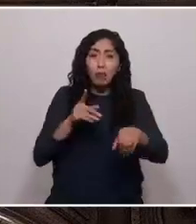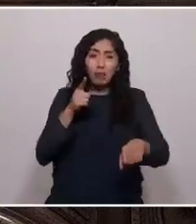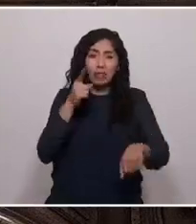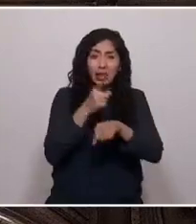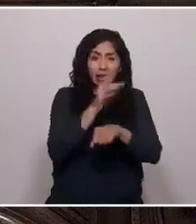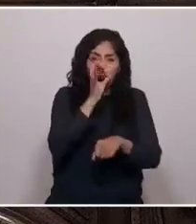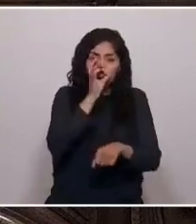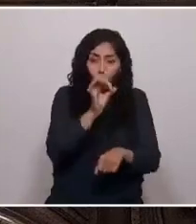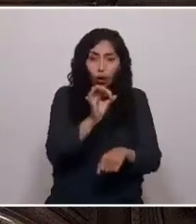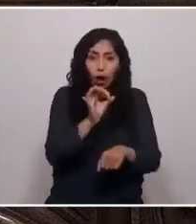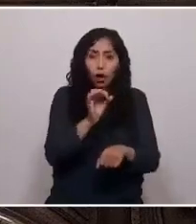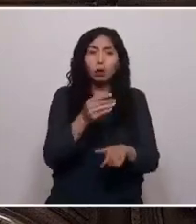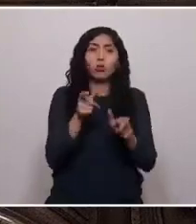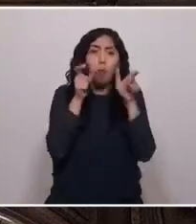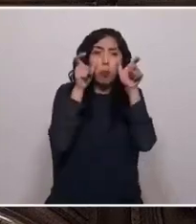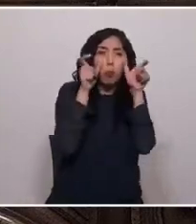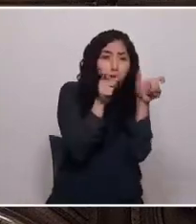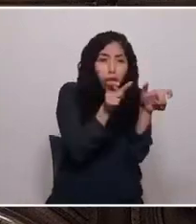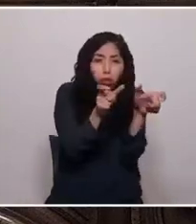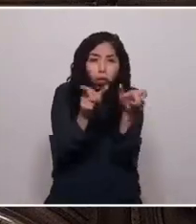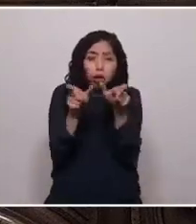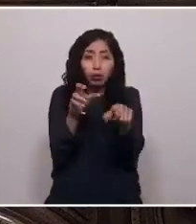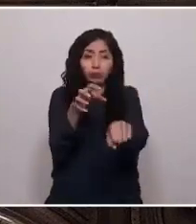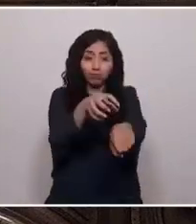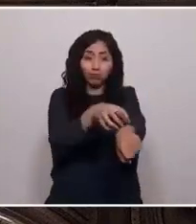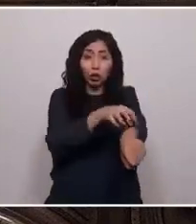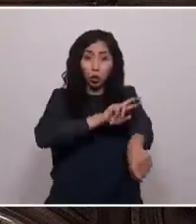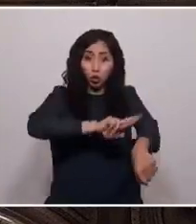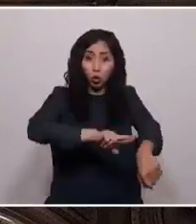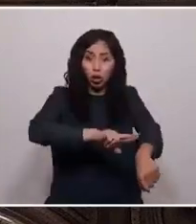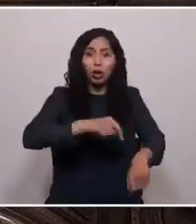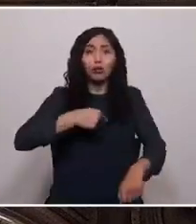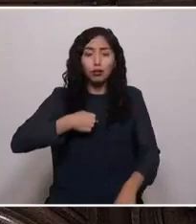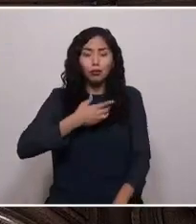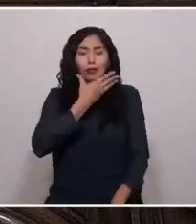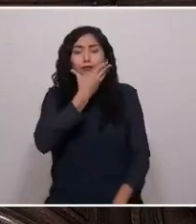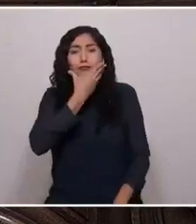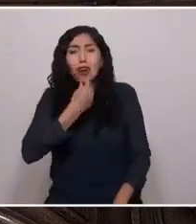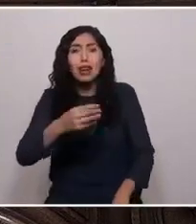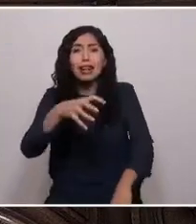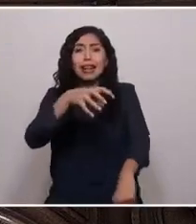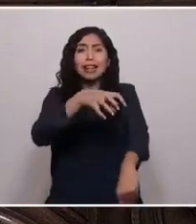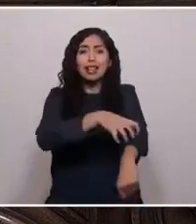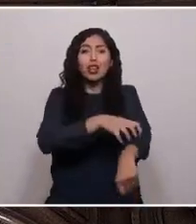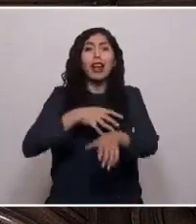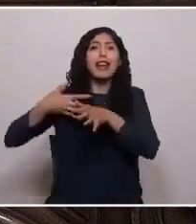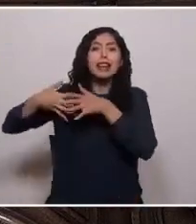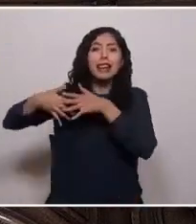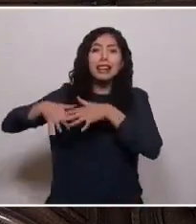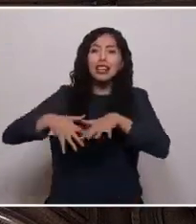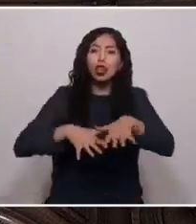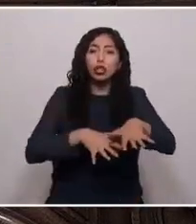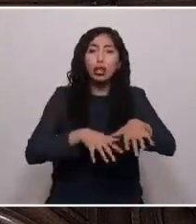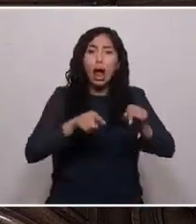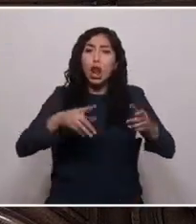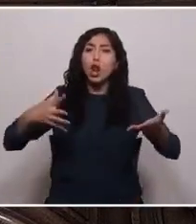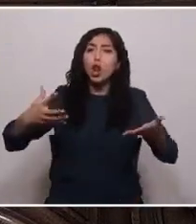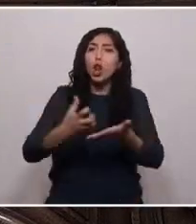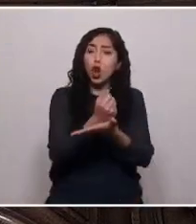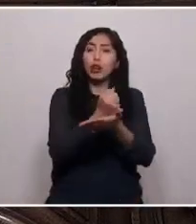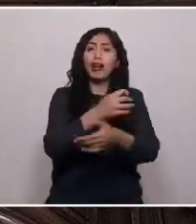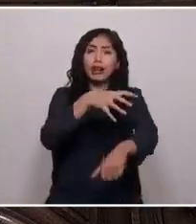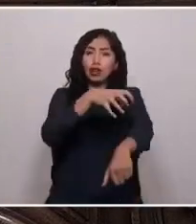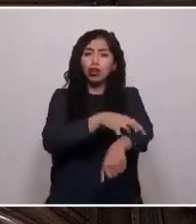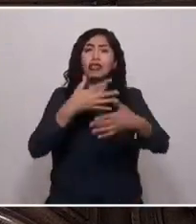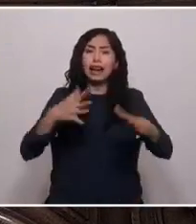criterio de control y doctrina militar. Vengo de la hermosa y mágica región de los ríos, la que logró ser región hace